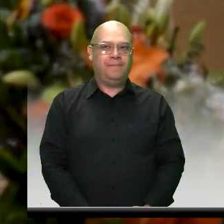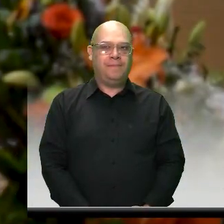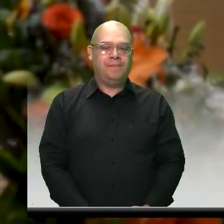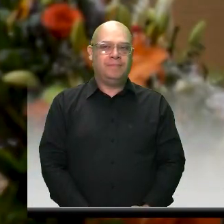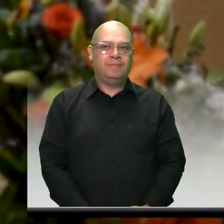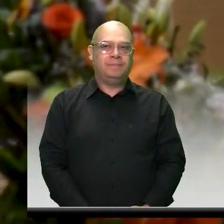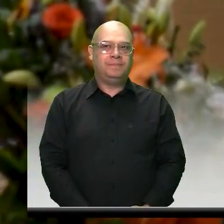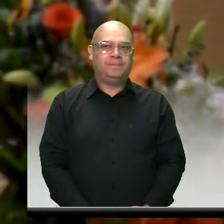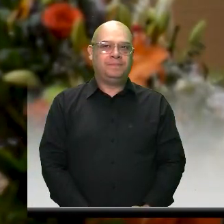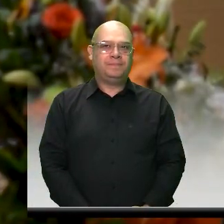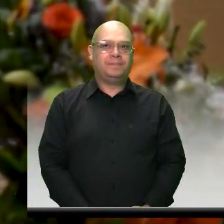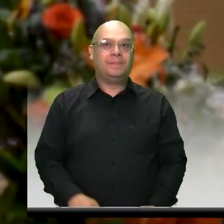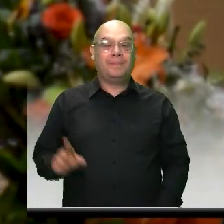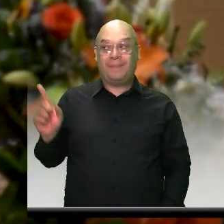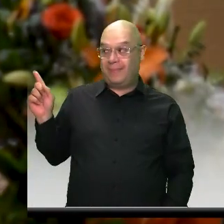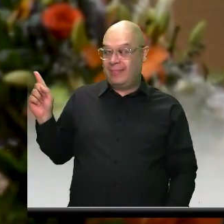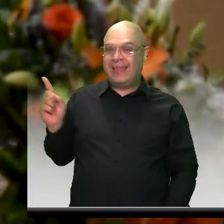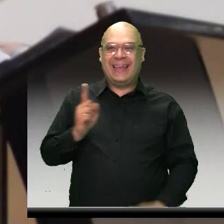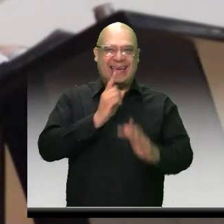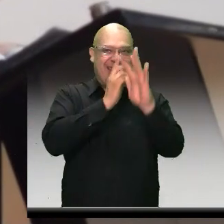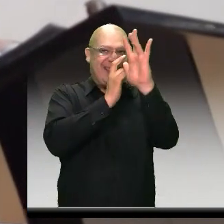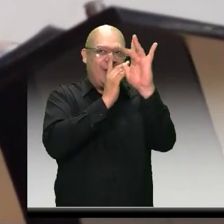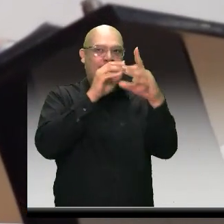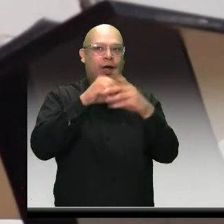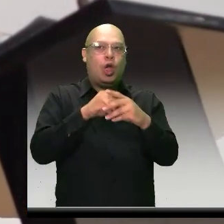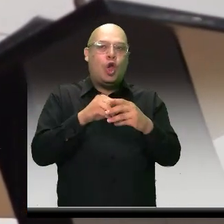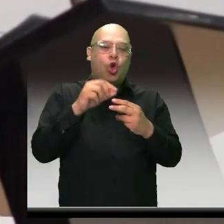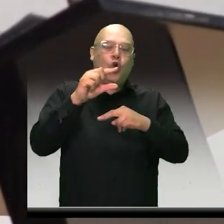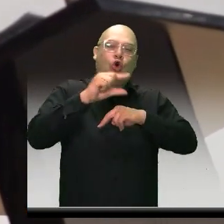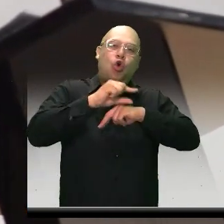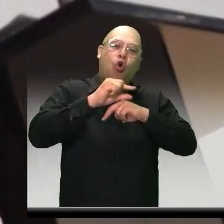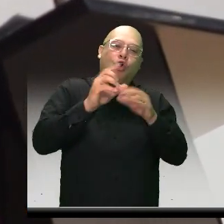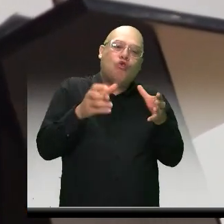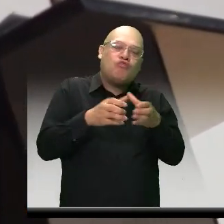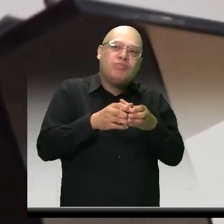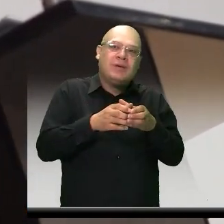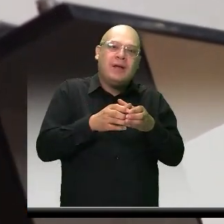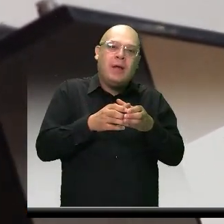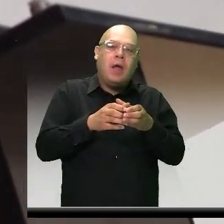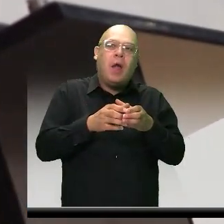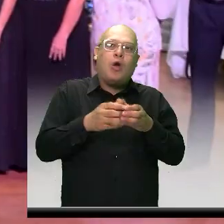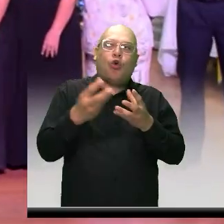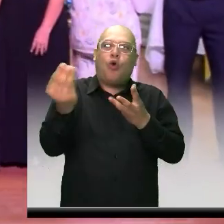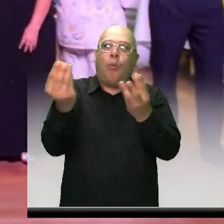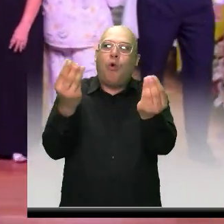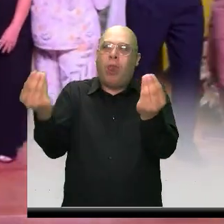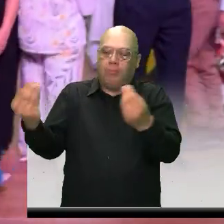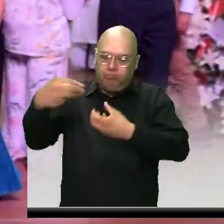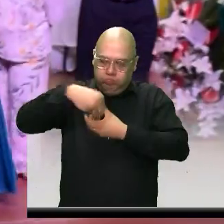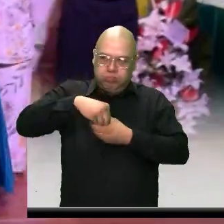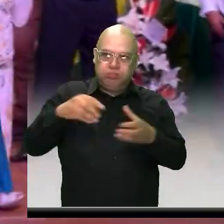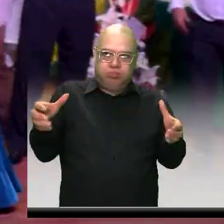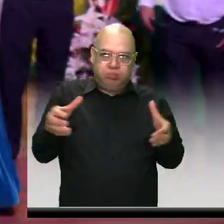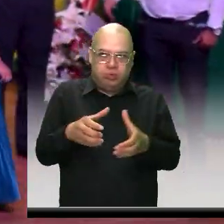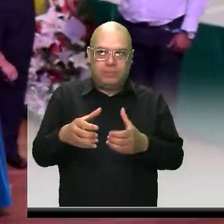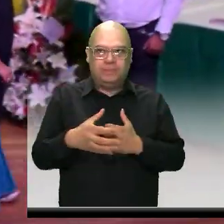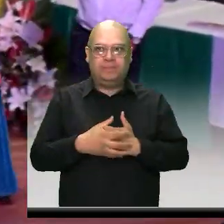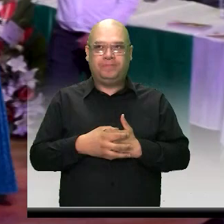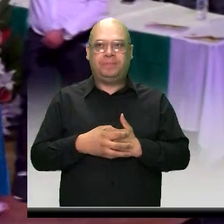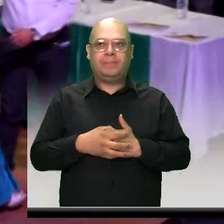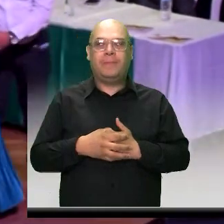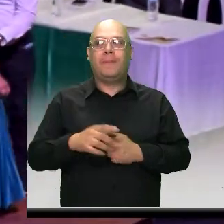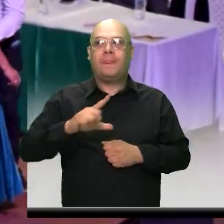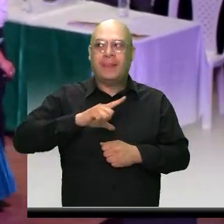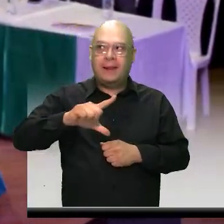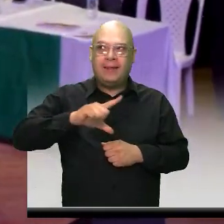Aso Comunal Itagüí es la corporación que agremia a las organizaciones comunales de nuestro territorio. Líderes y